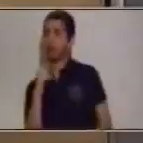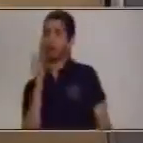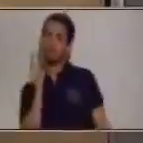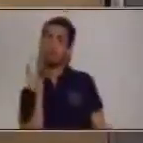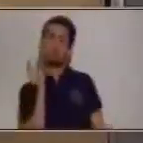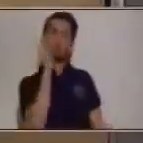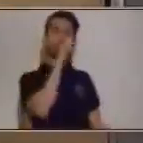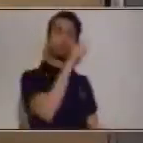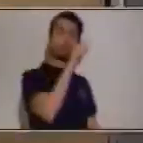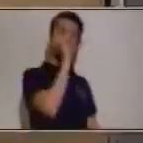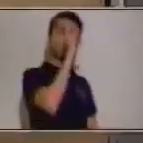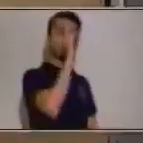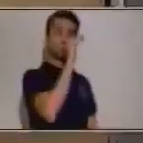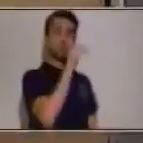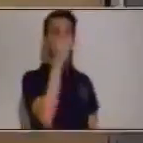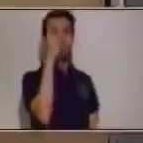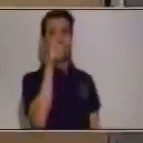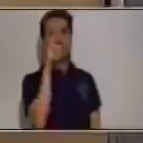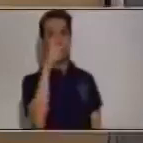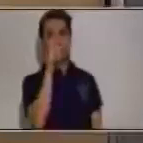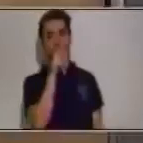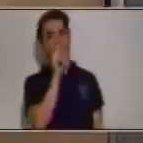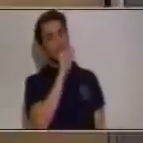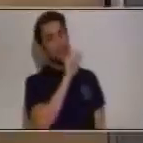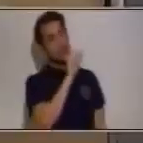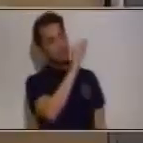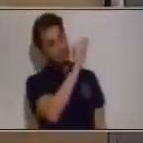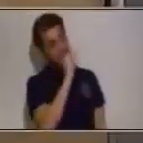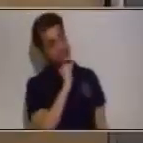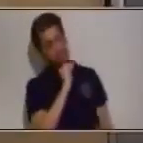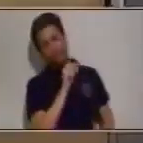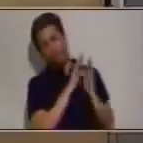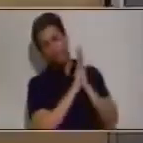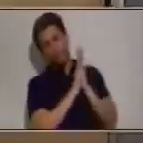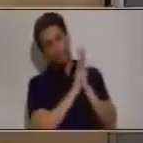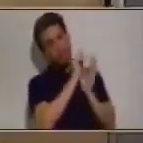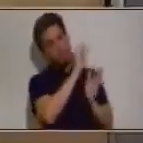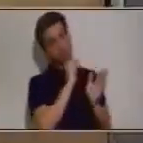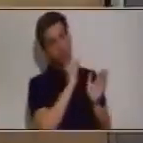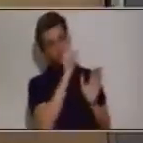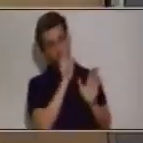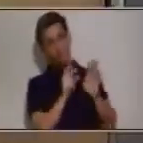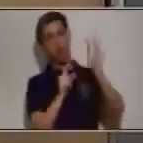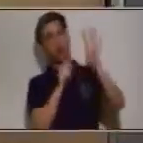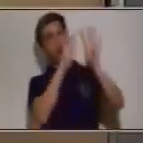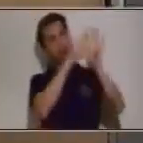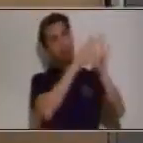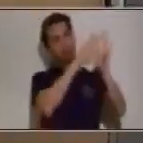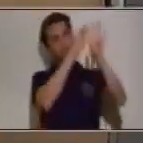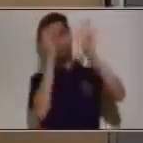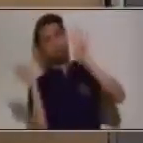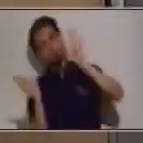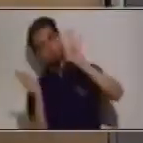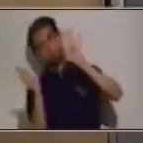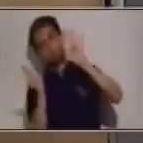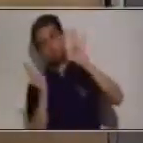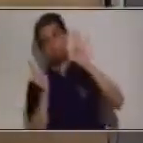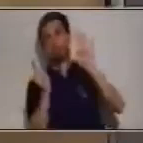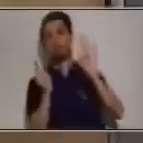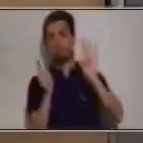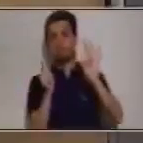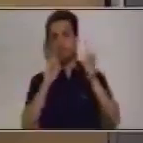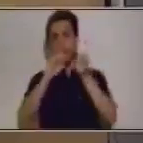y le dice a las decenas ¿me haces el favor de prestarme 1? y se lo presta con mucho gusto